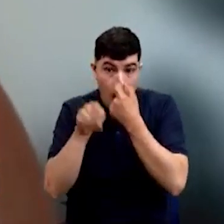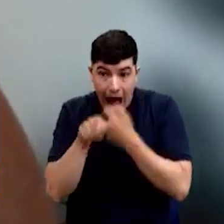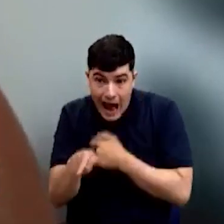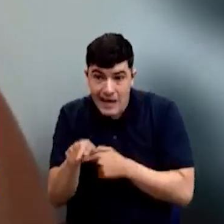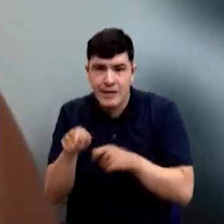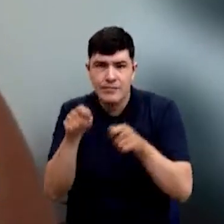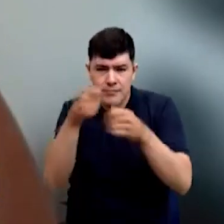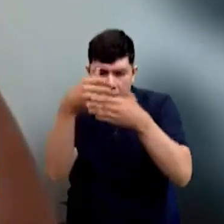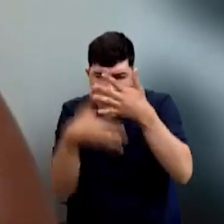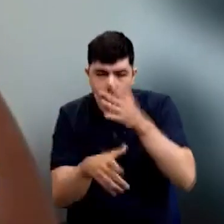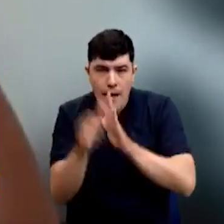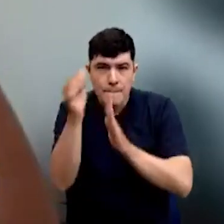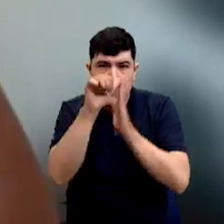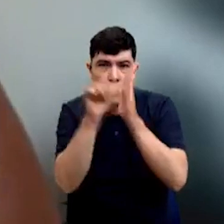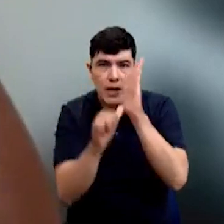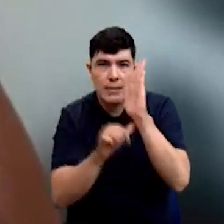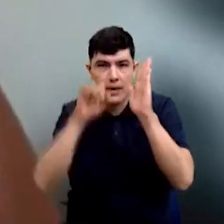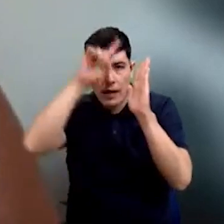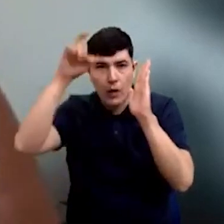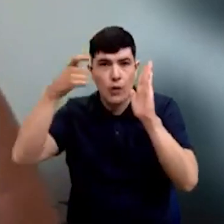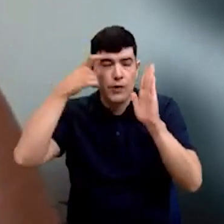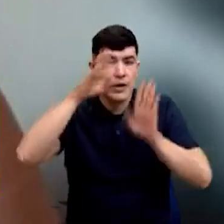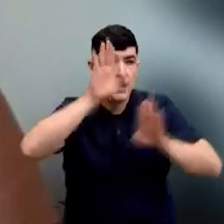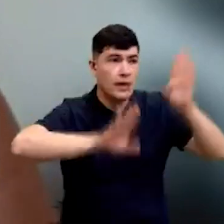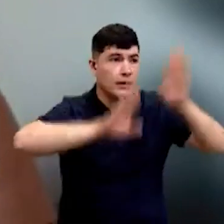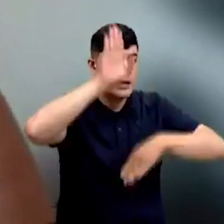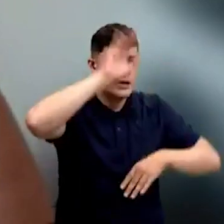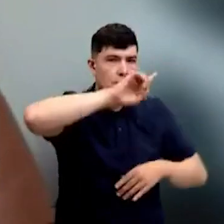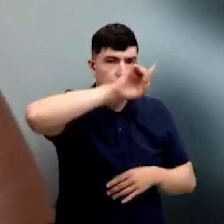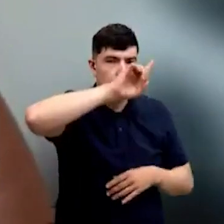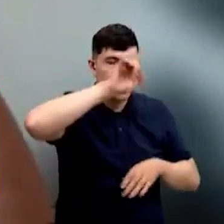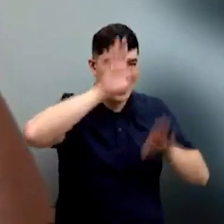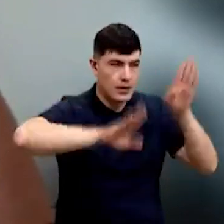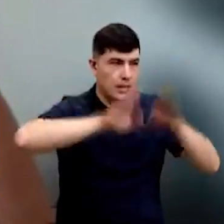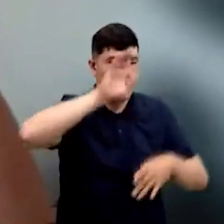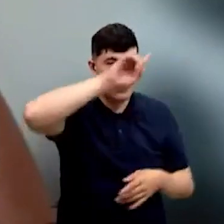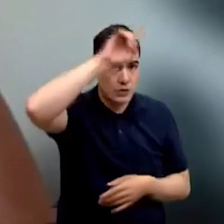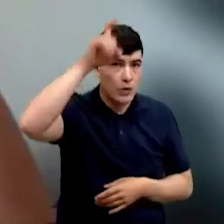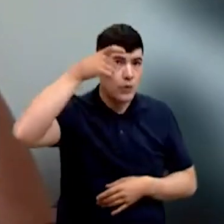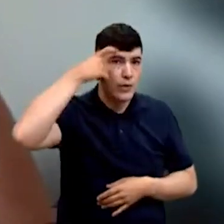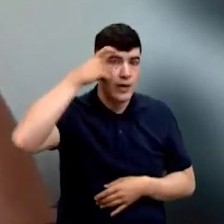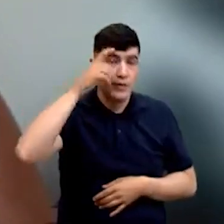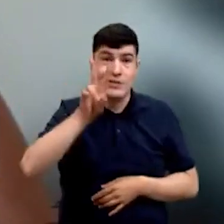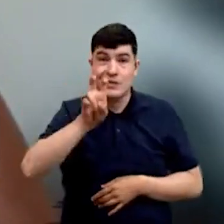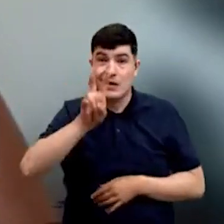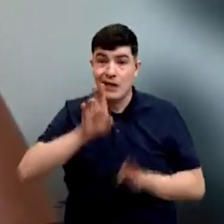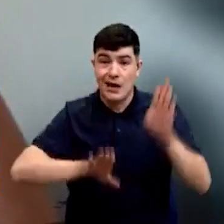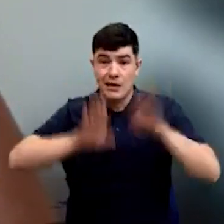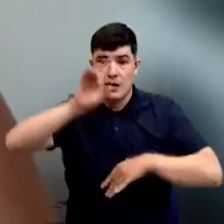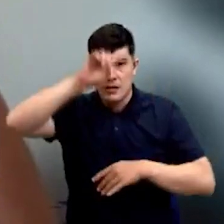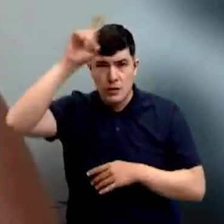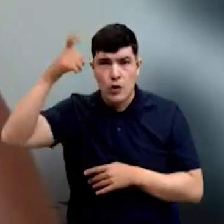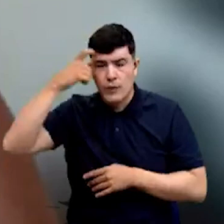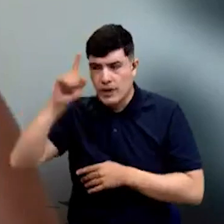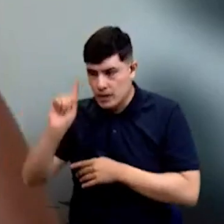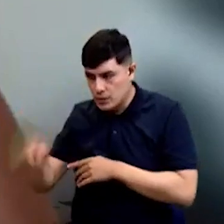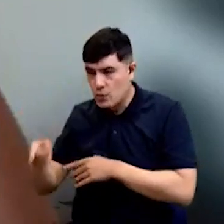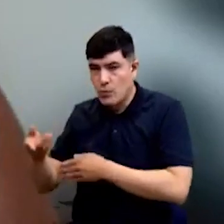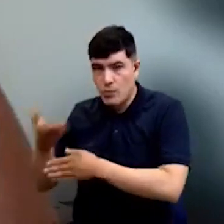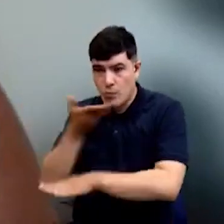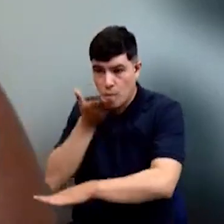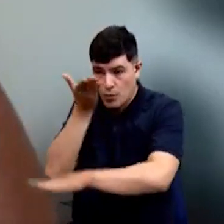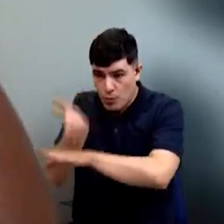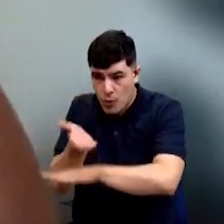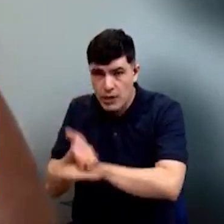programas de gobierno de los candidatos a la gobernación. Ya tenemos siete candidatos a la gobernación que nos han compartido sus propuestas,